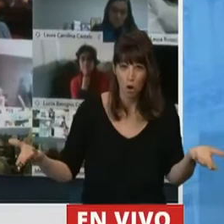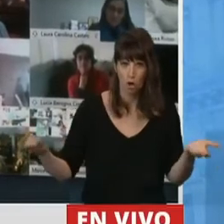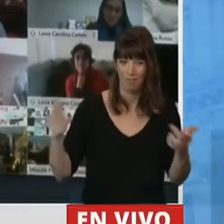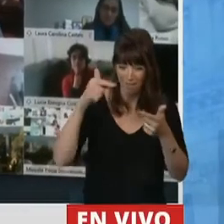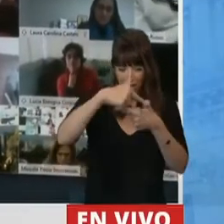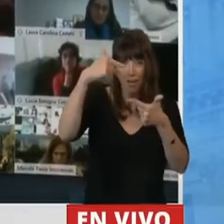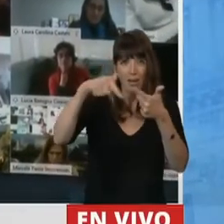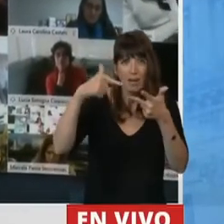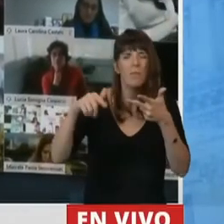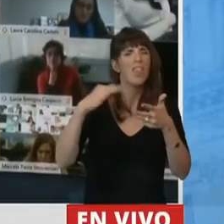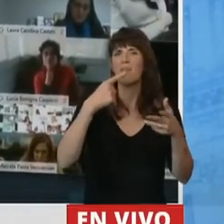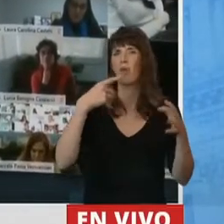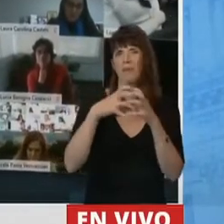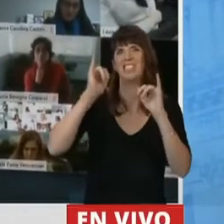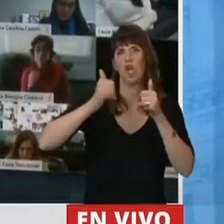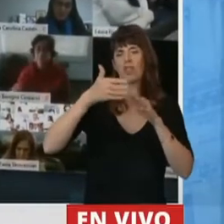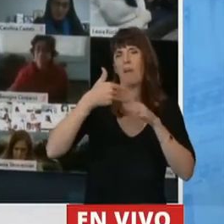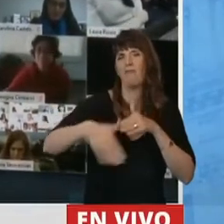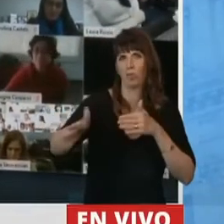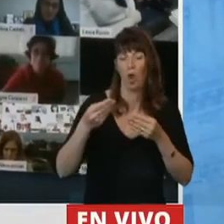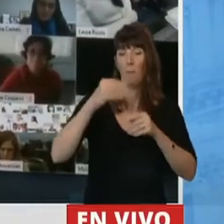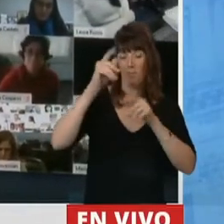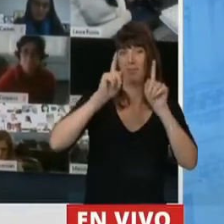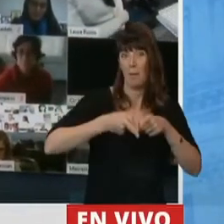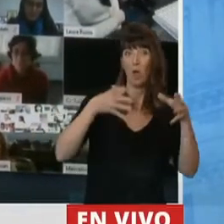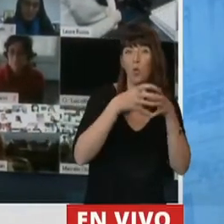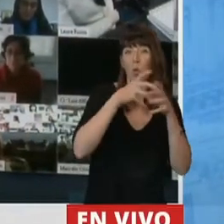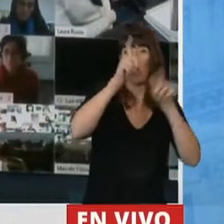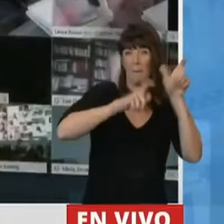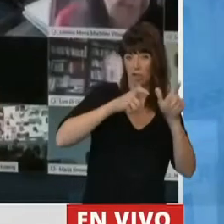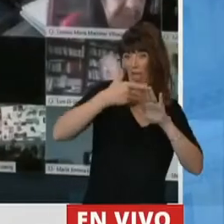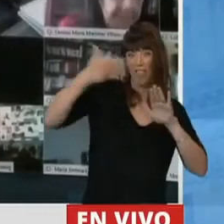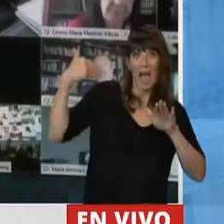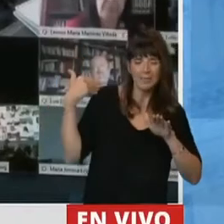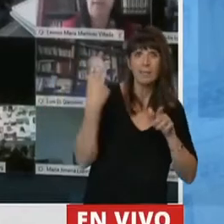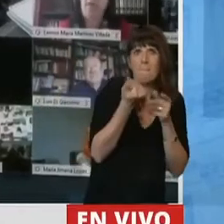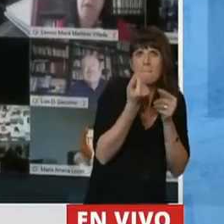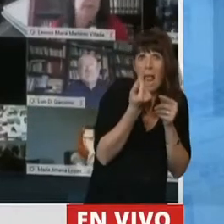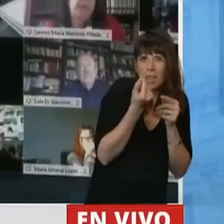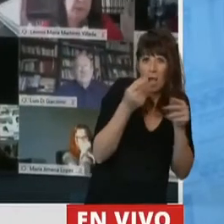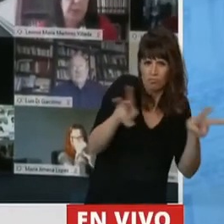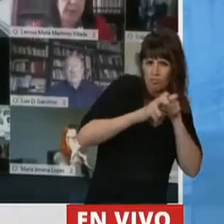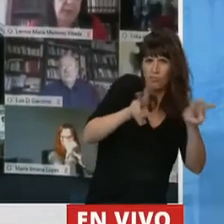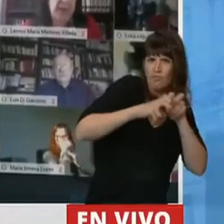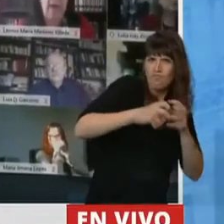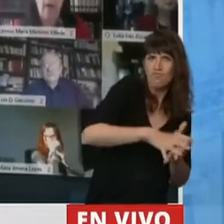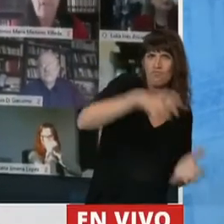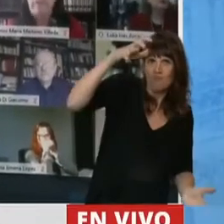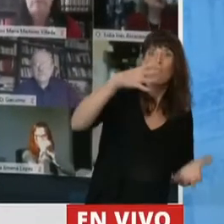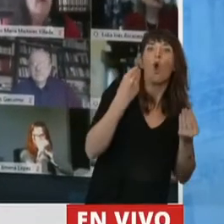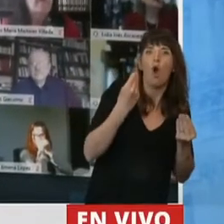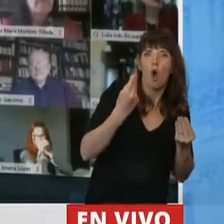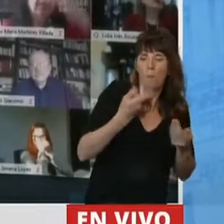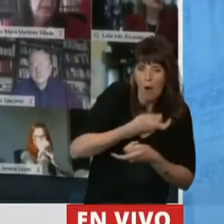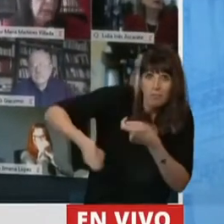algo de lo que acumularon de más durante toda esta etapa del capitalismo financiero para que la sociedad pueda volver a desarrollarse y volver